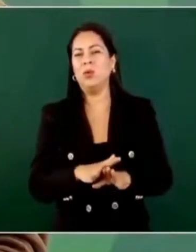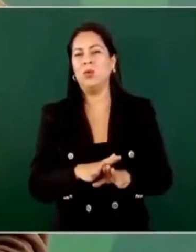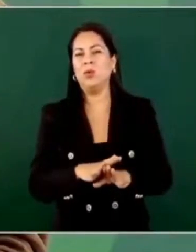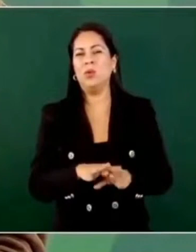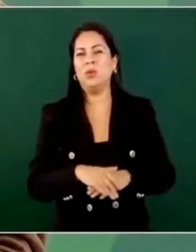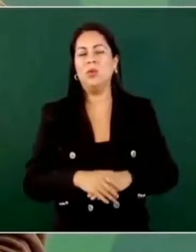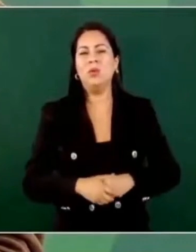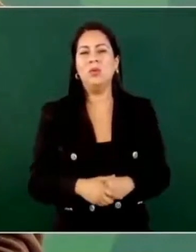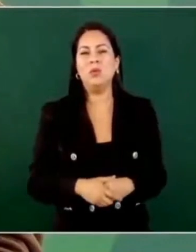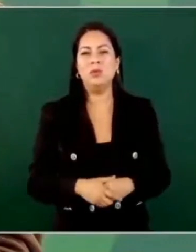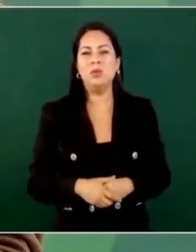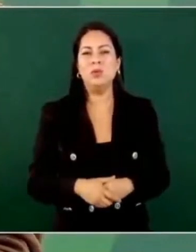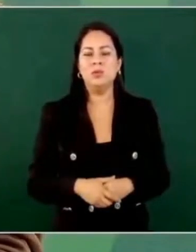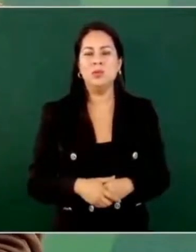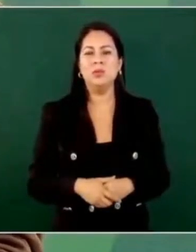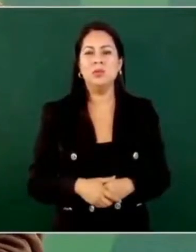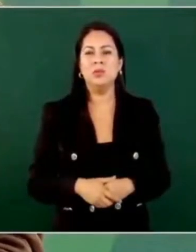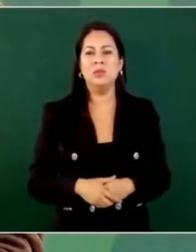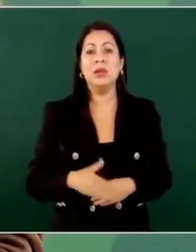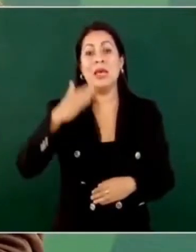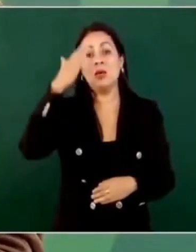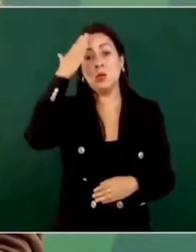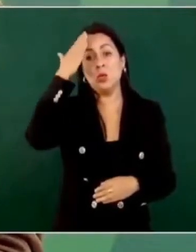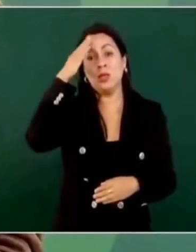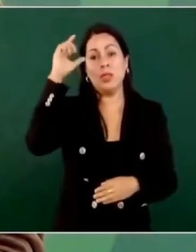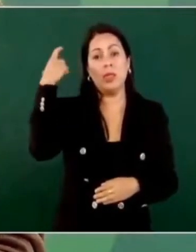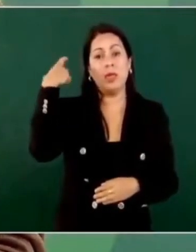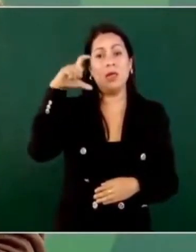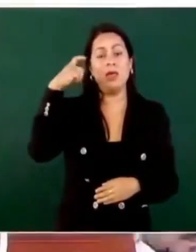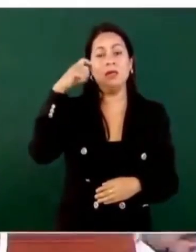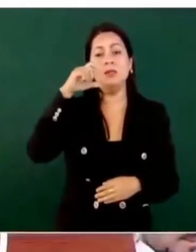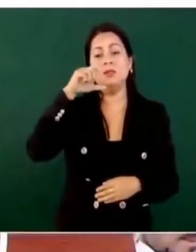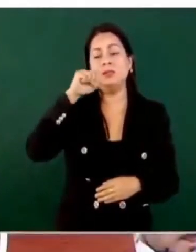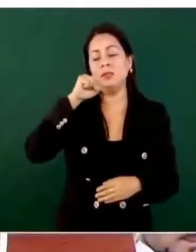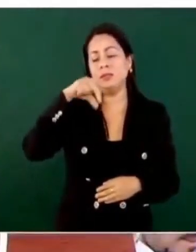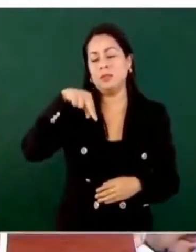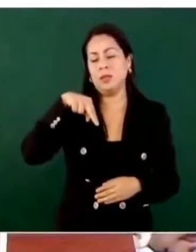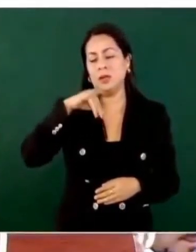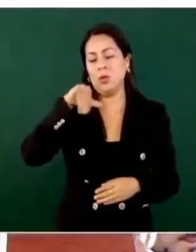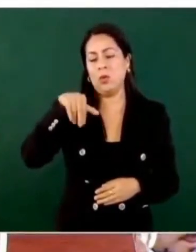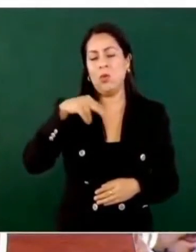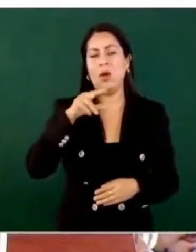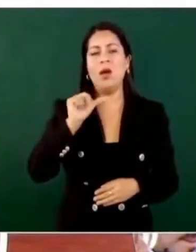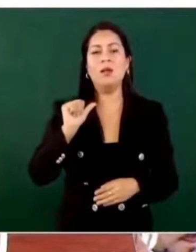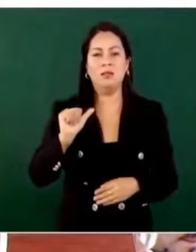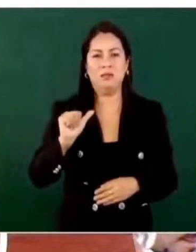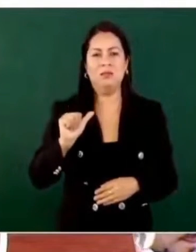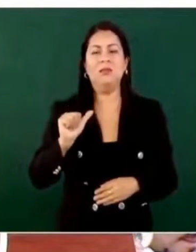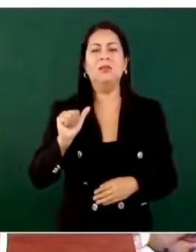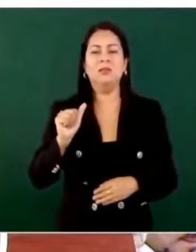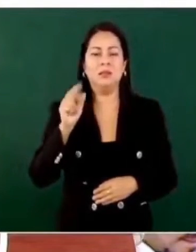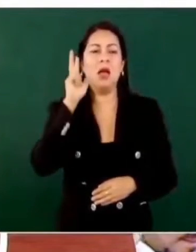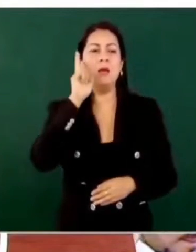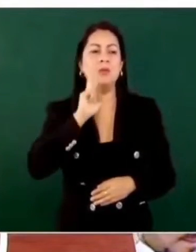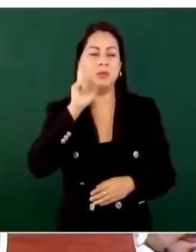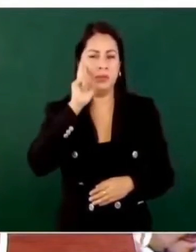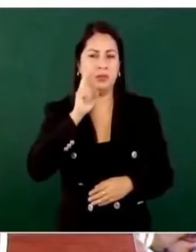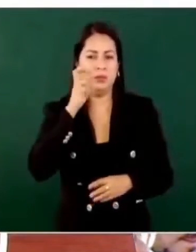Informó la autoridad de Querétaro, fue en San Juan del Río, Querétaro. Estamos viendo eso.